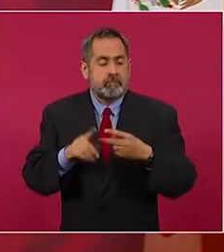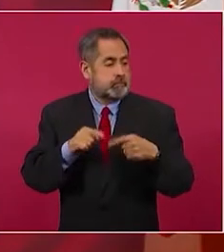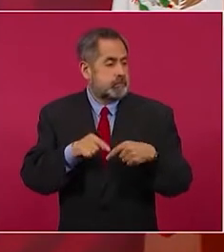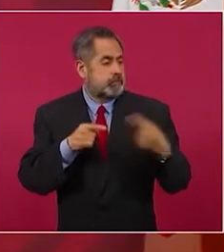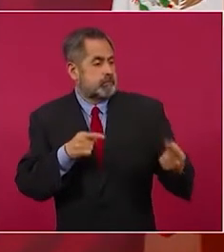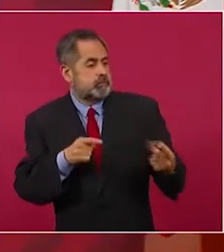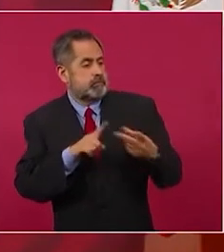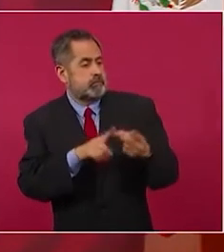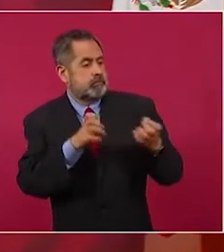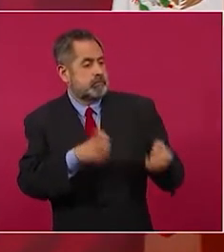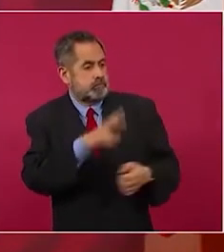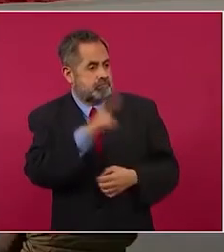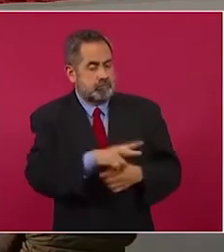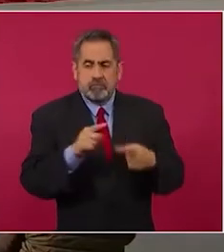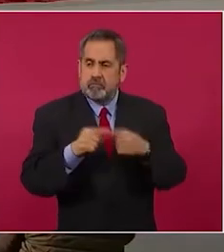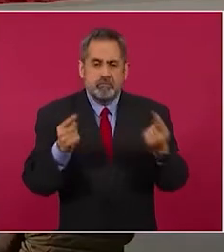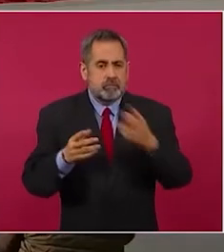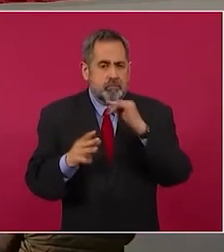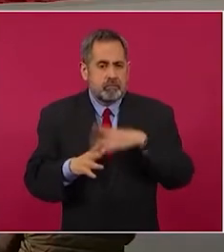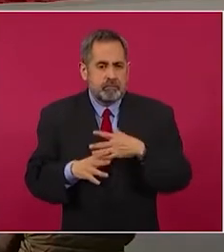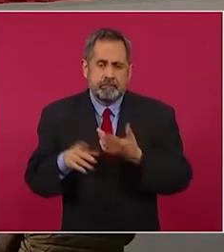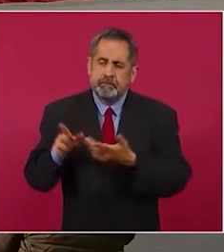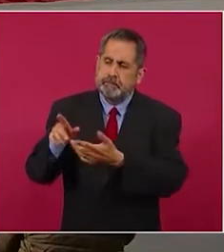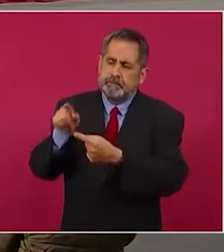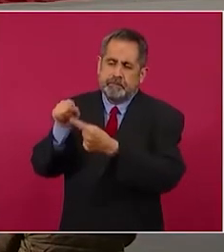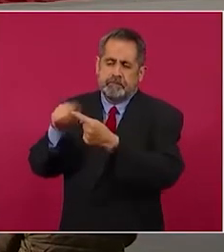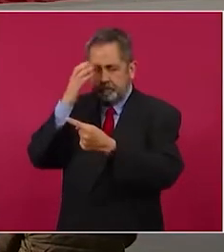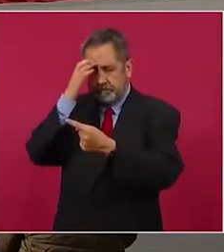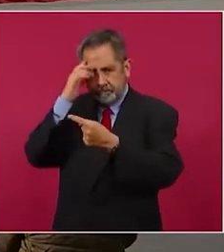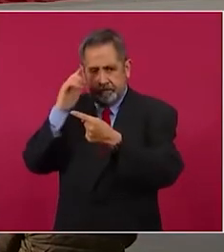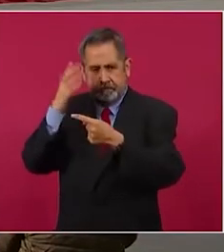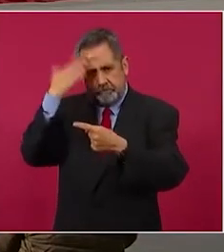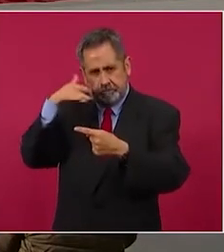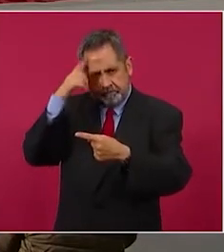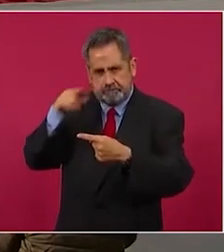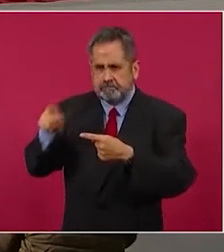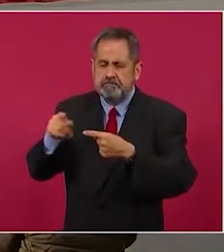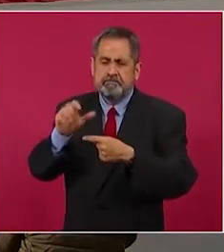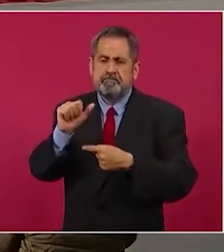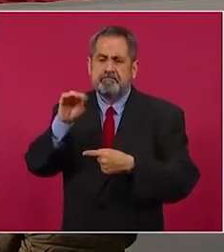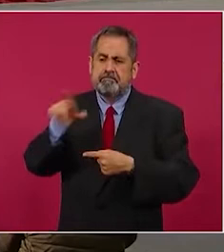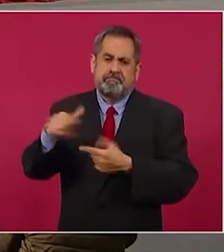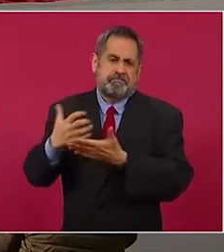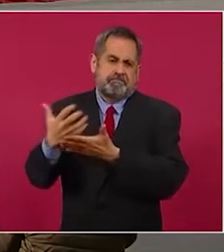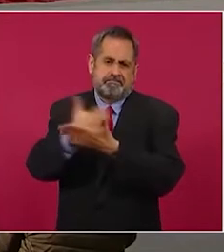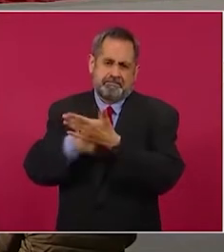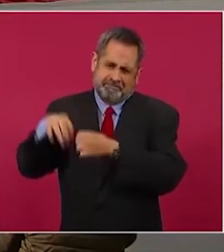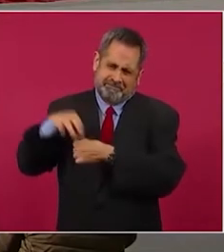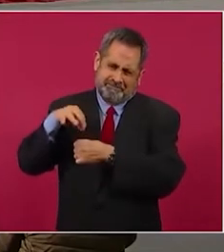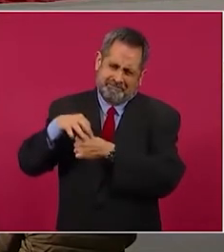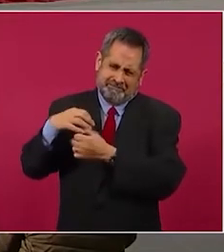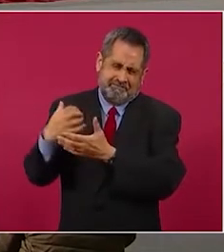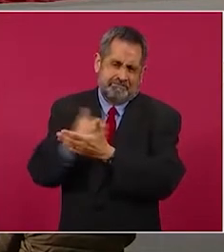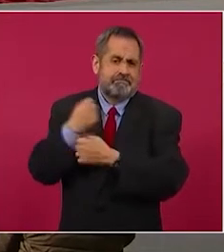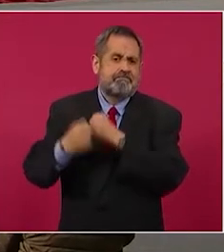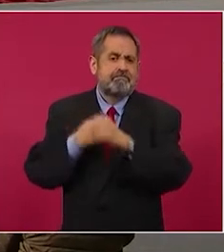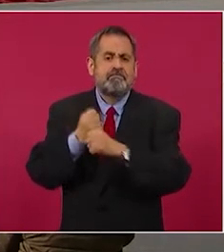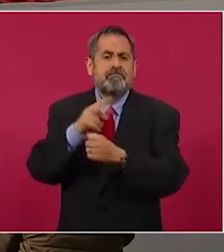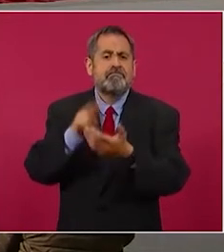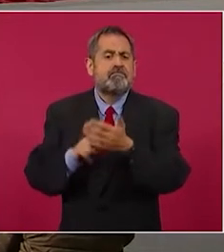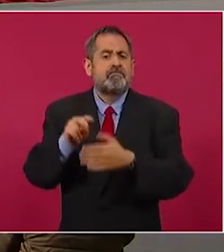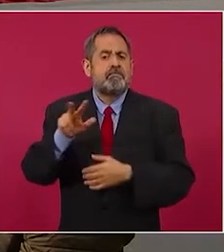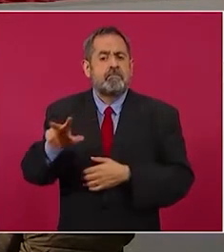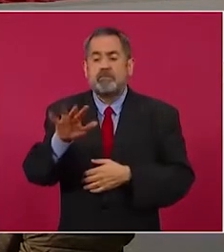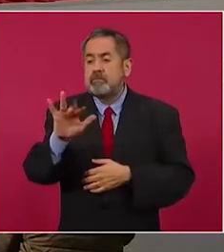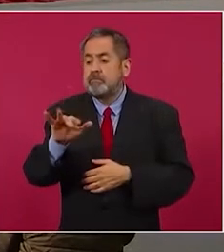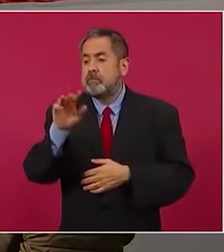oposición real. De lo primero, pues no hay mucho que agregar, ¿sí? El arrastre. López Obrador ganó las elecciones de 2018 con el